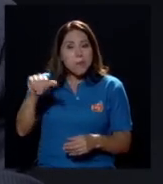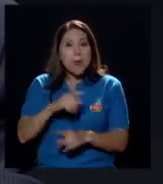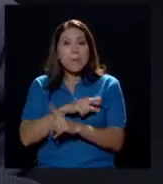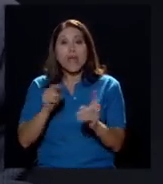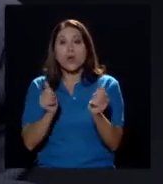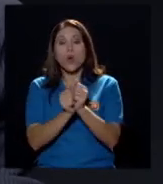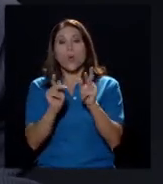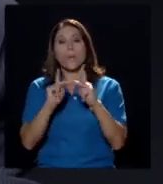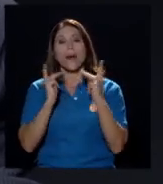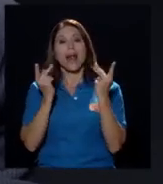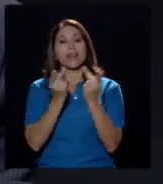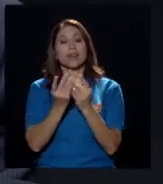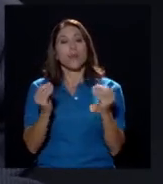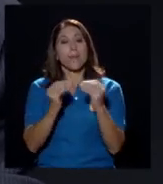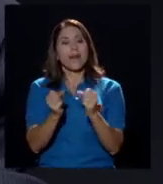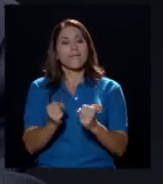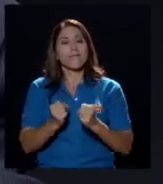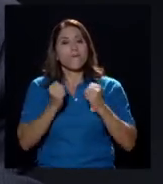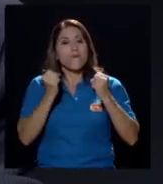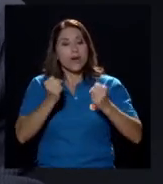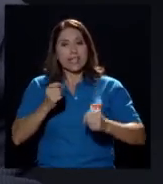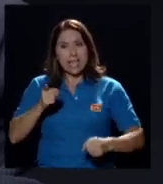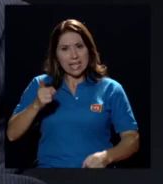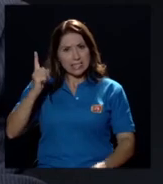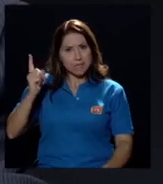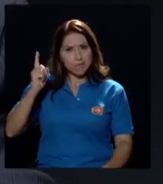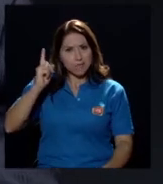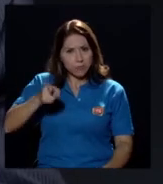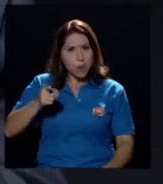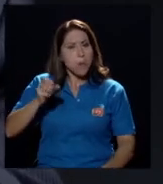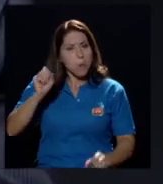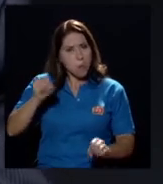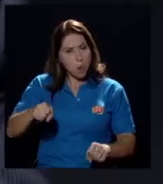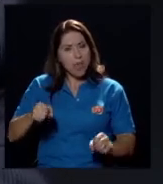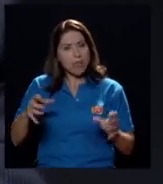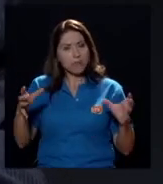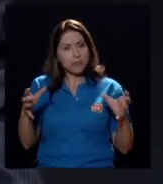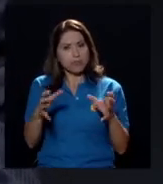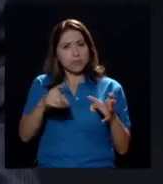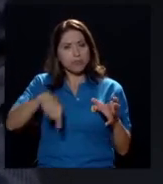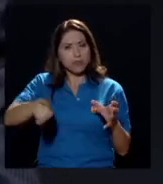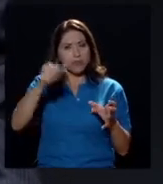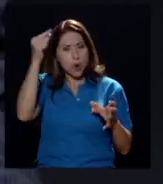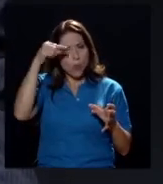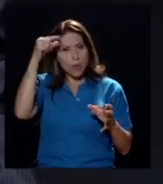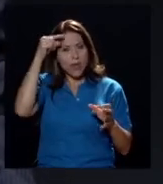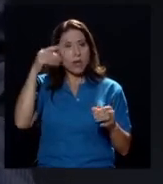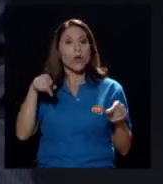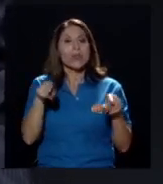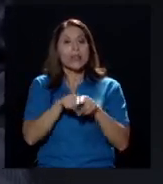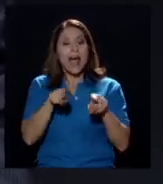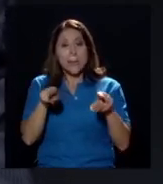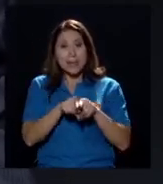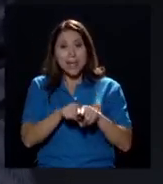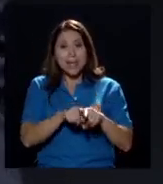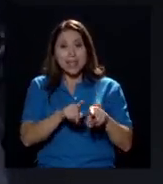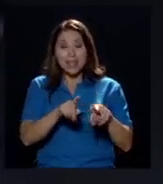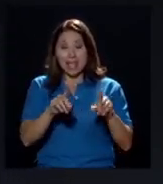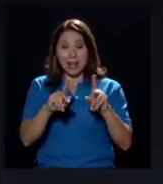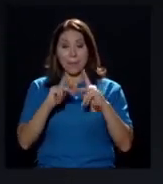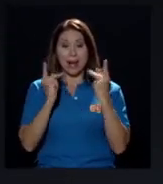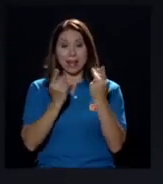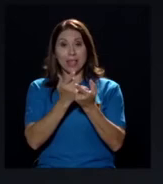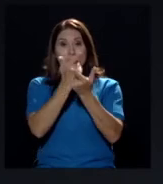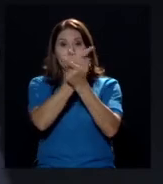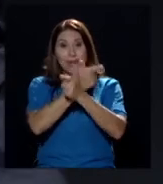tiene claramente la obligación para formar un gobierno existe también la voluntad de parte de los liberales y de